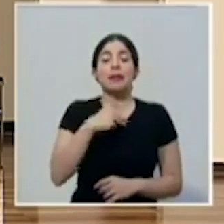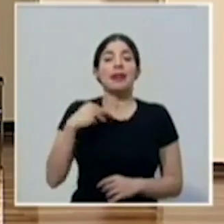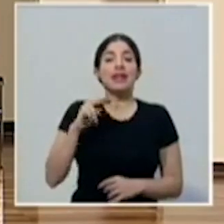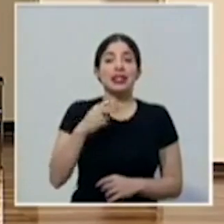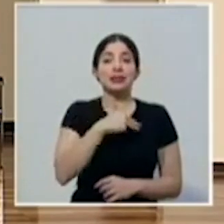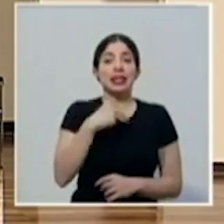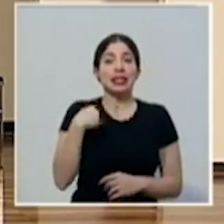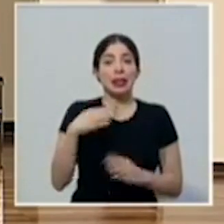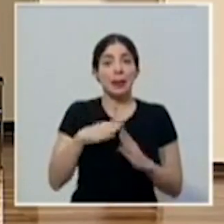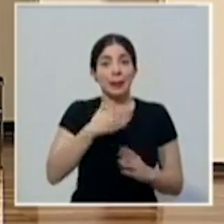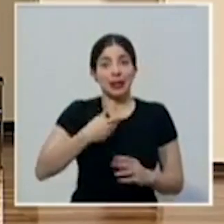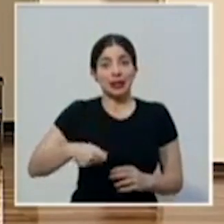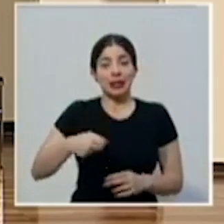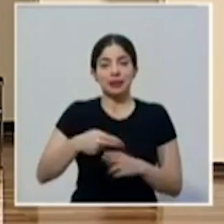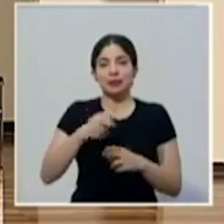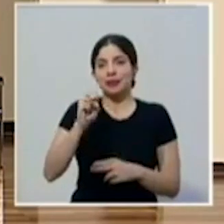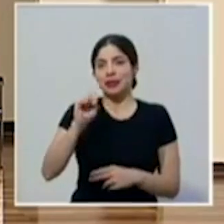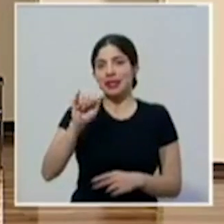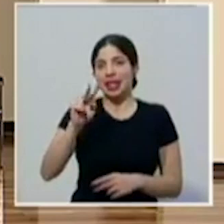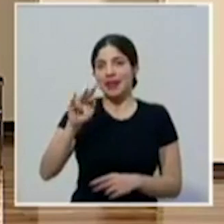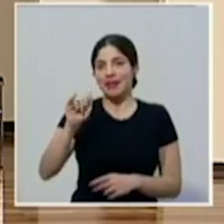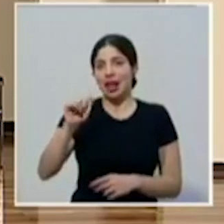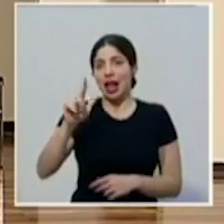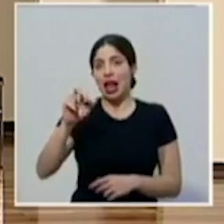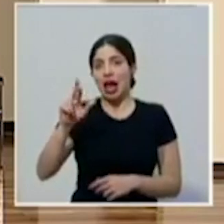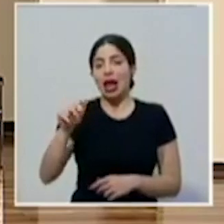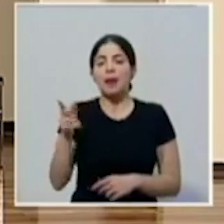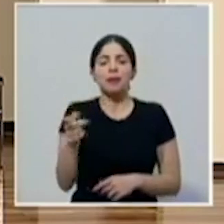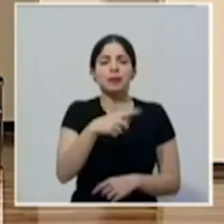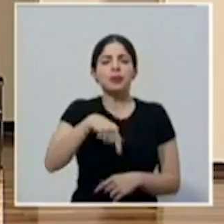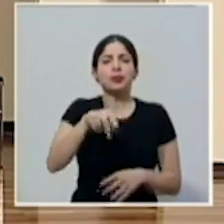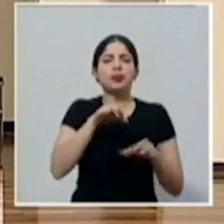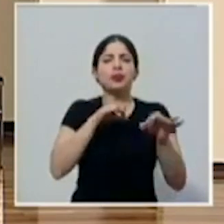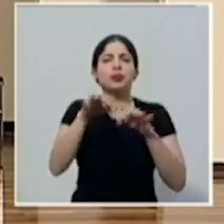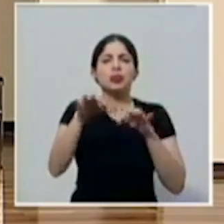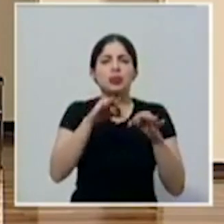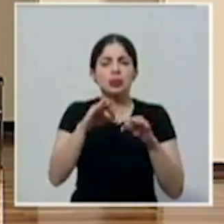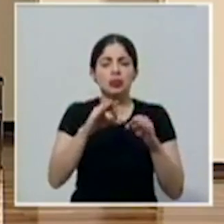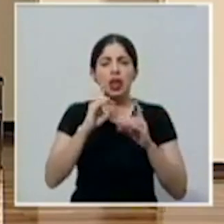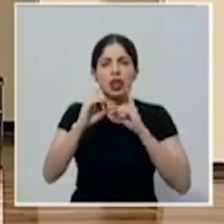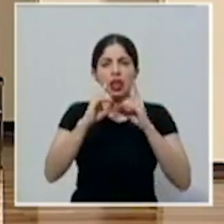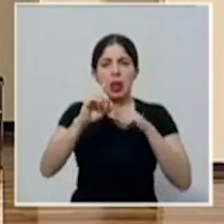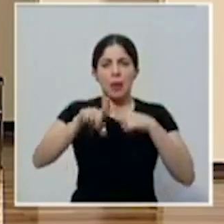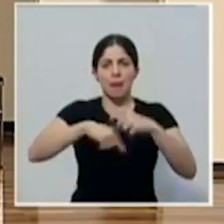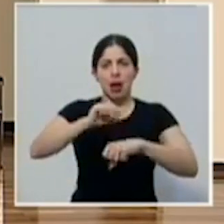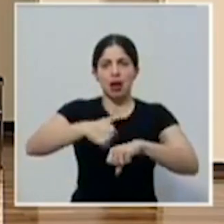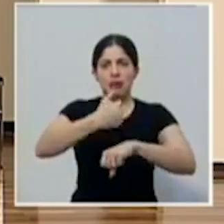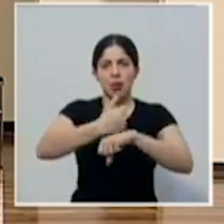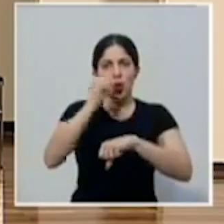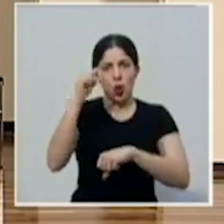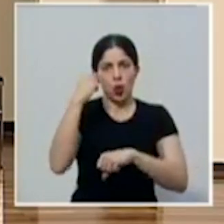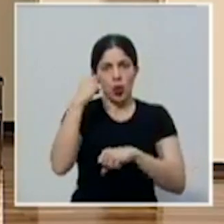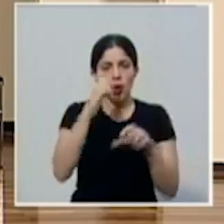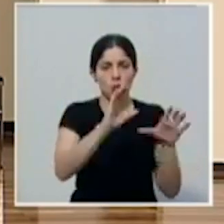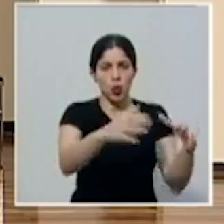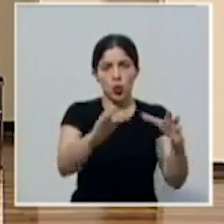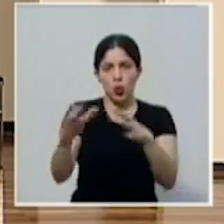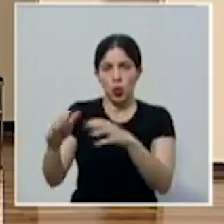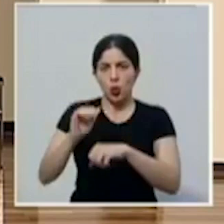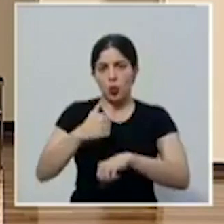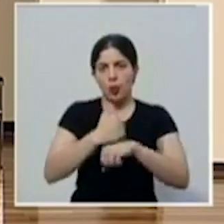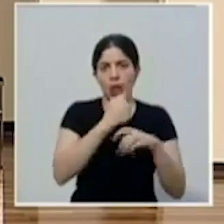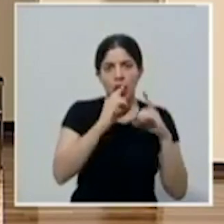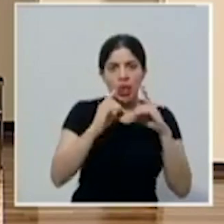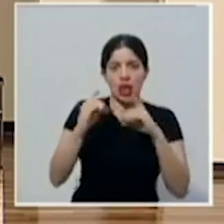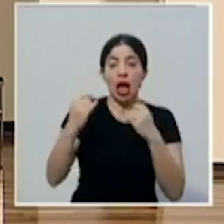Silvia Lara, que nos estarán detallando un proceso de diálogo que emprenderá el gobierno de la República con diferentes sectores del país. De inmediato